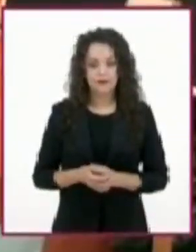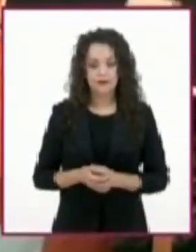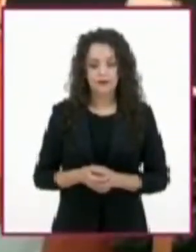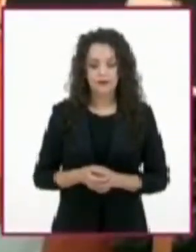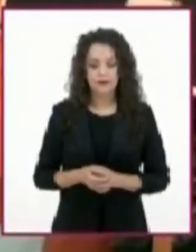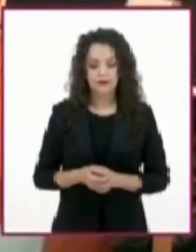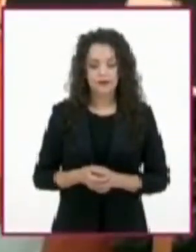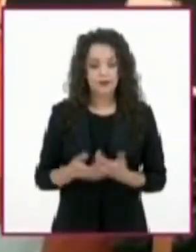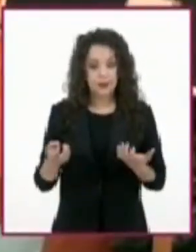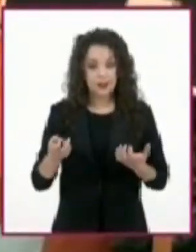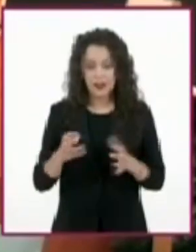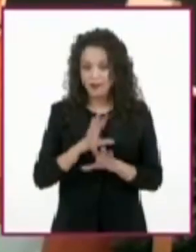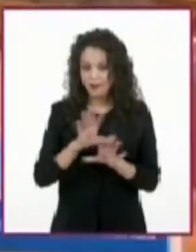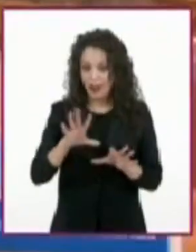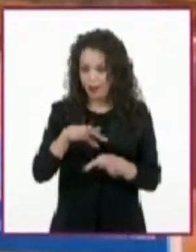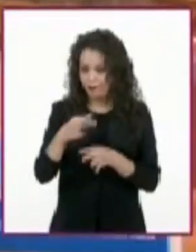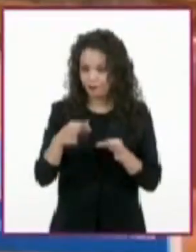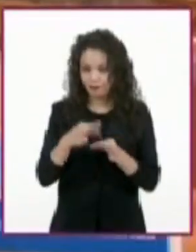¿Y eso es todo?